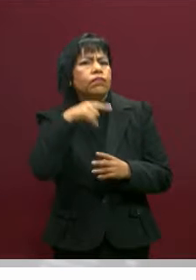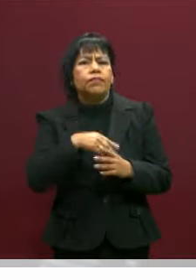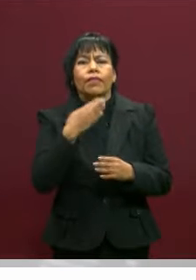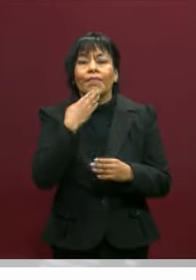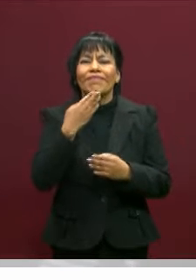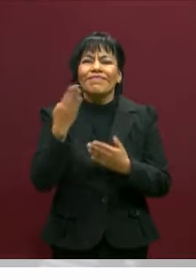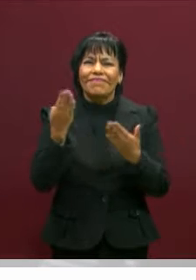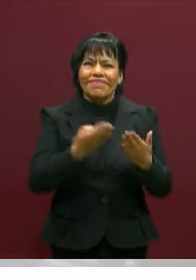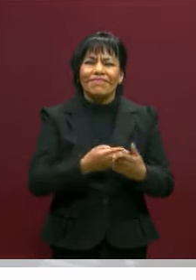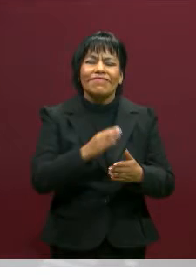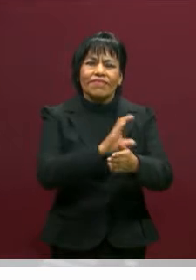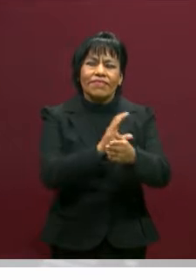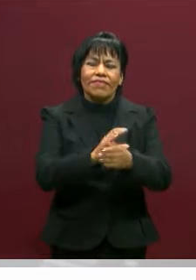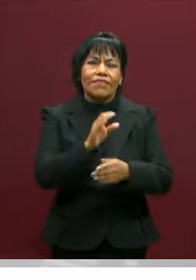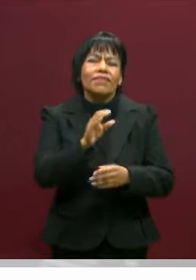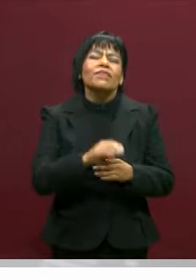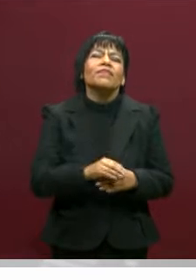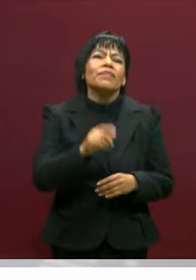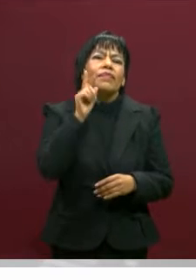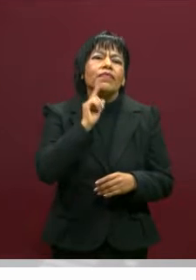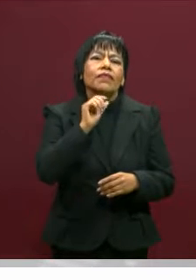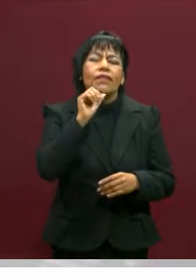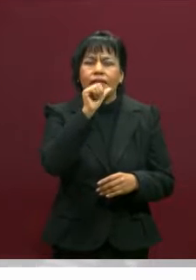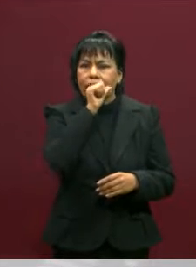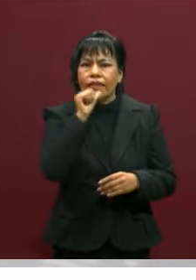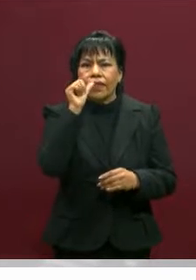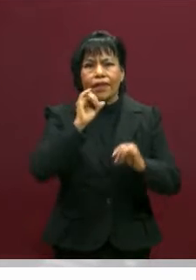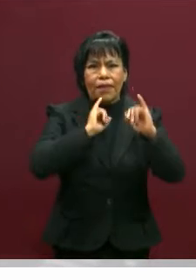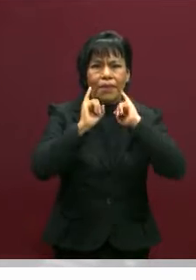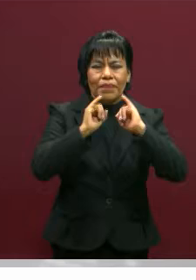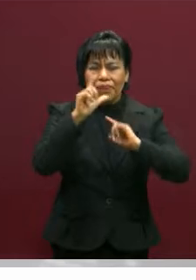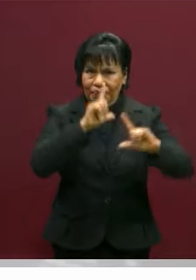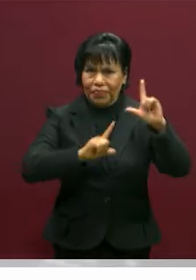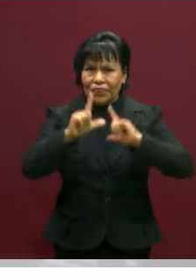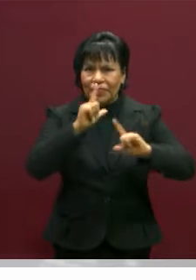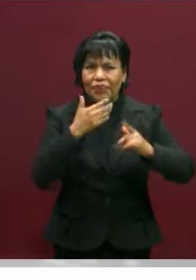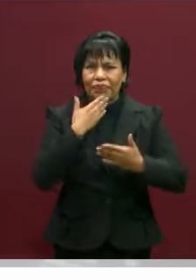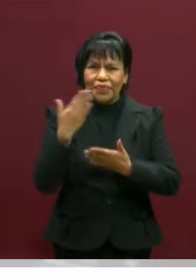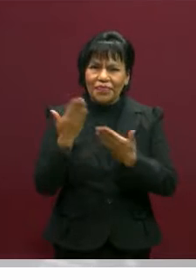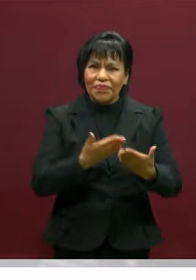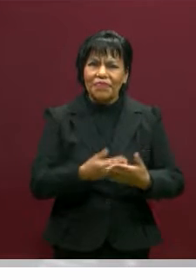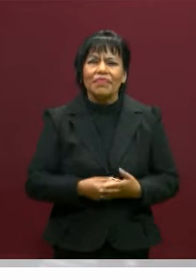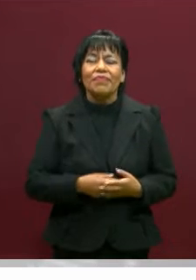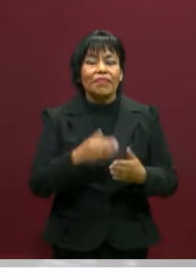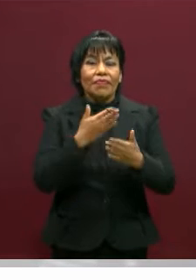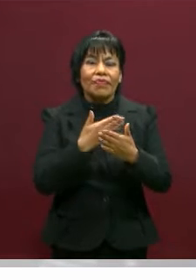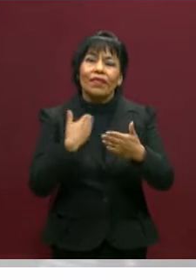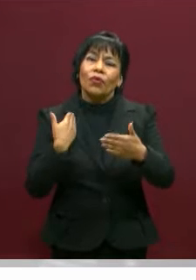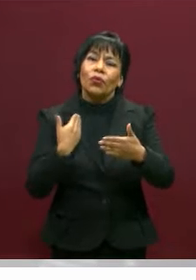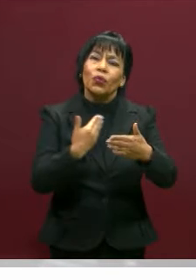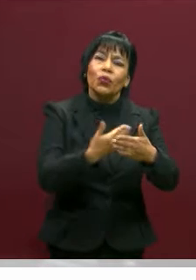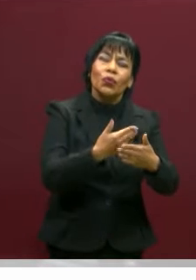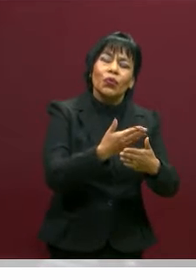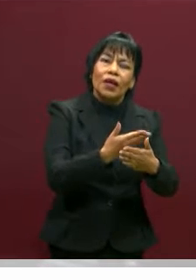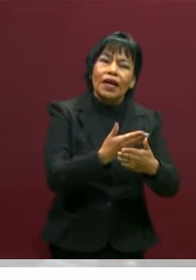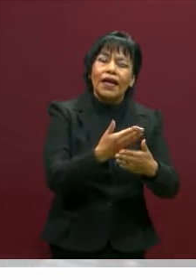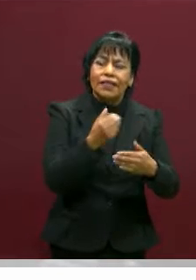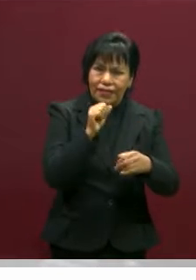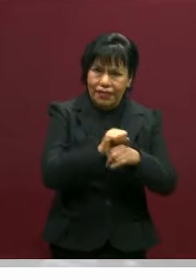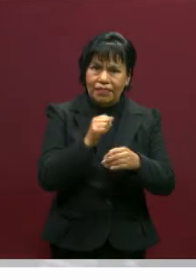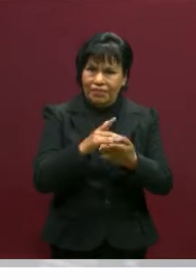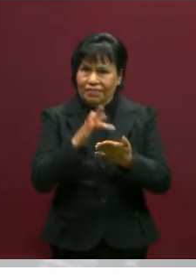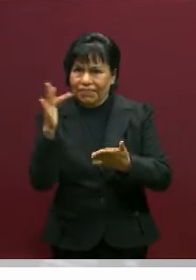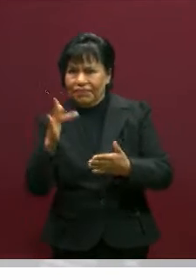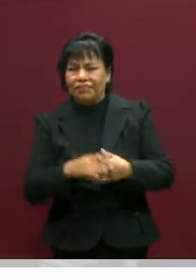bienvenida también a nuestra compañera Alejandra Varela García, nuestra intérprete en lengua de señas mexicana, que esta semana estará colaborando con nosotros. Muchas